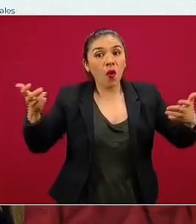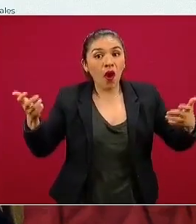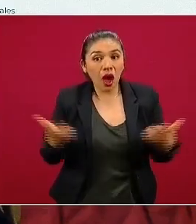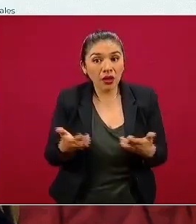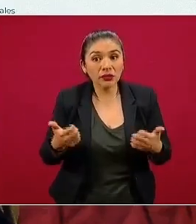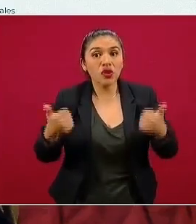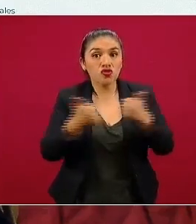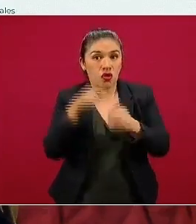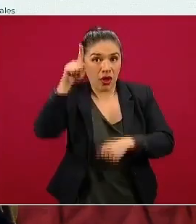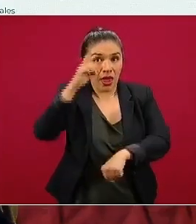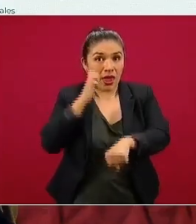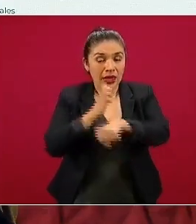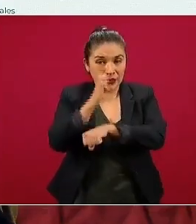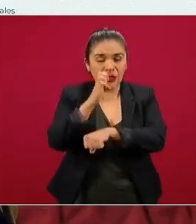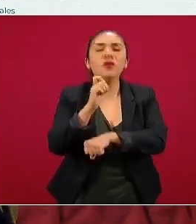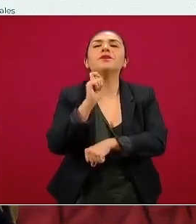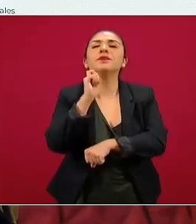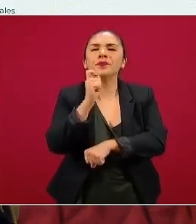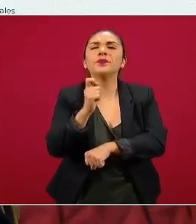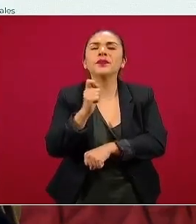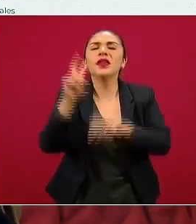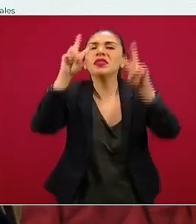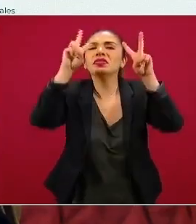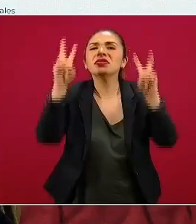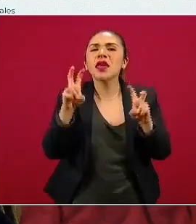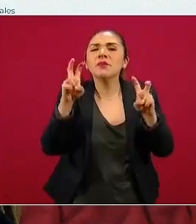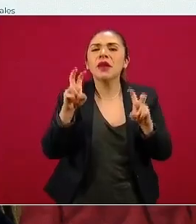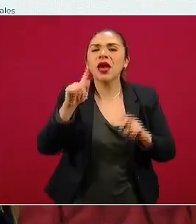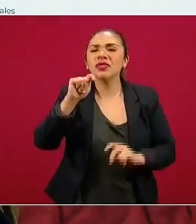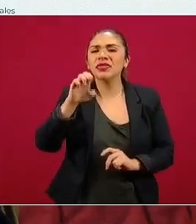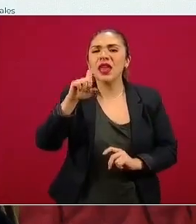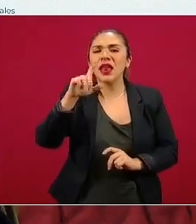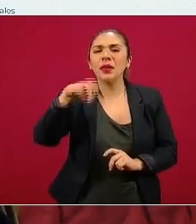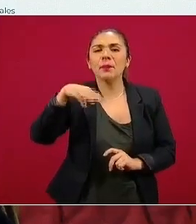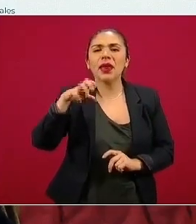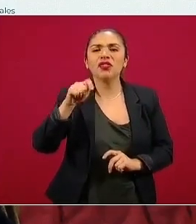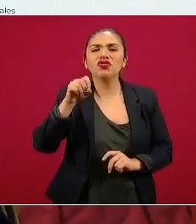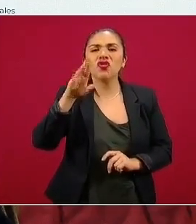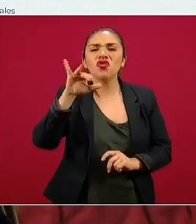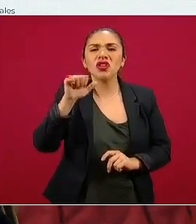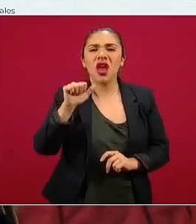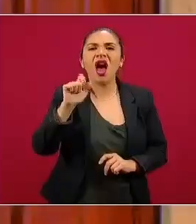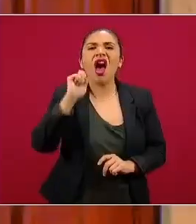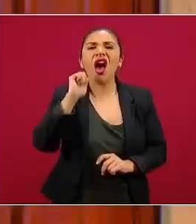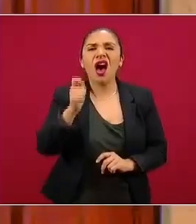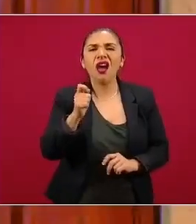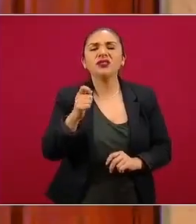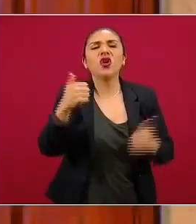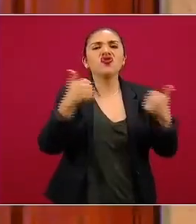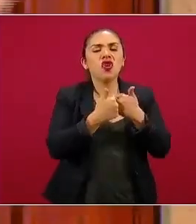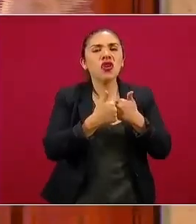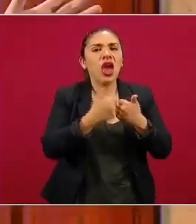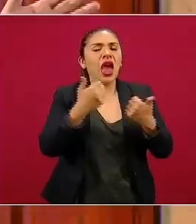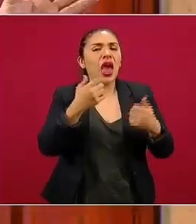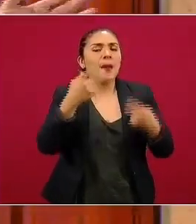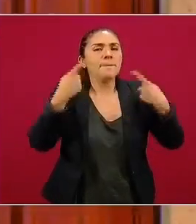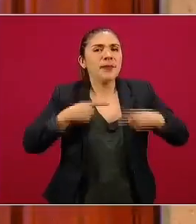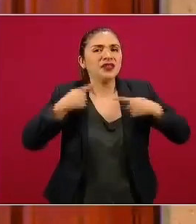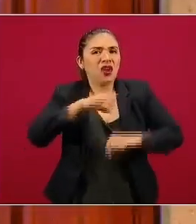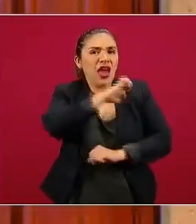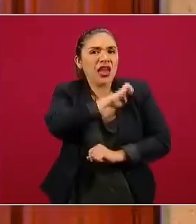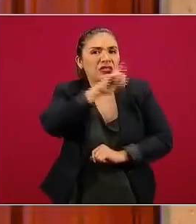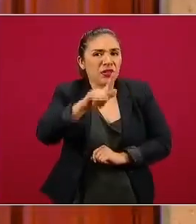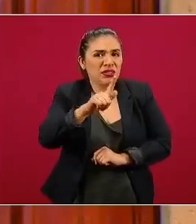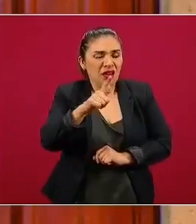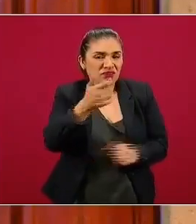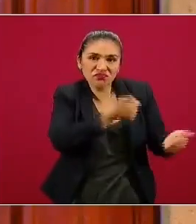realizando con el Estado es el que tiene que ver en el tema de la telementoría y la Brigada de Especialistas. Esto se ha presentado en